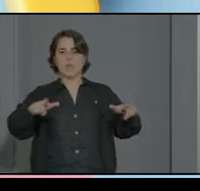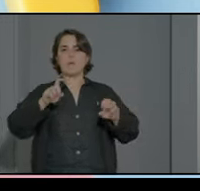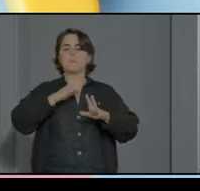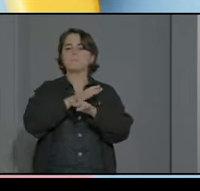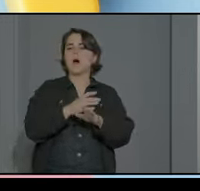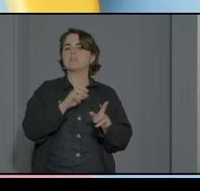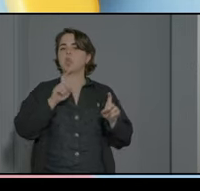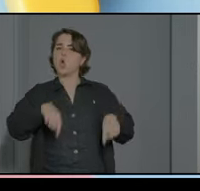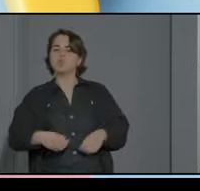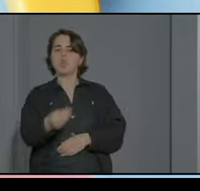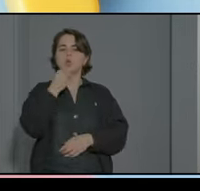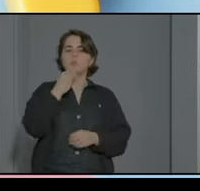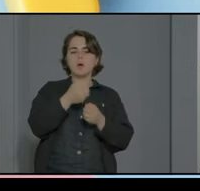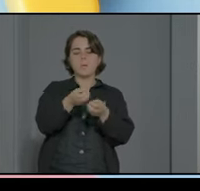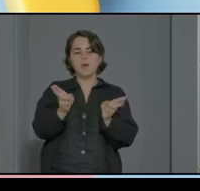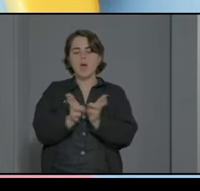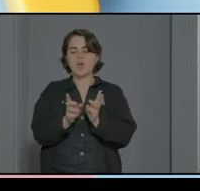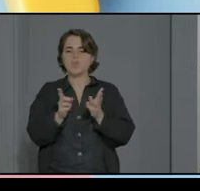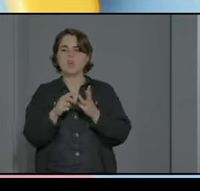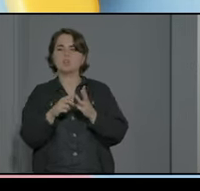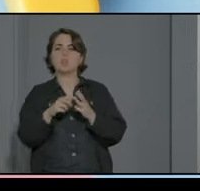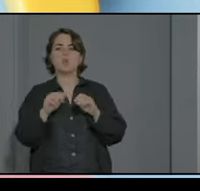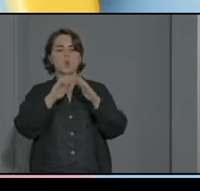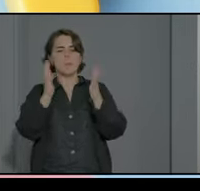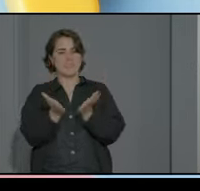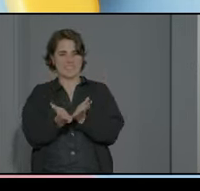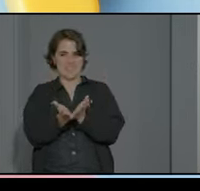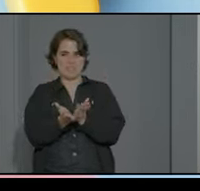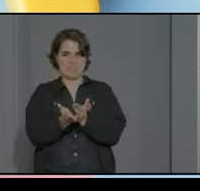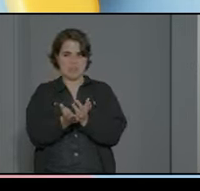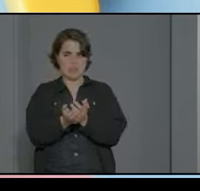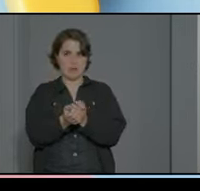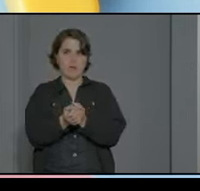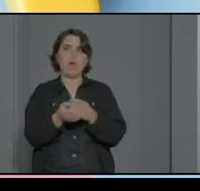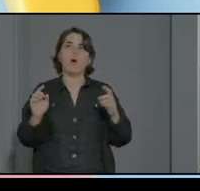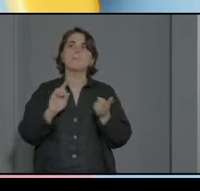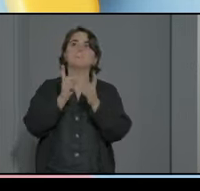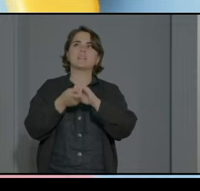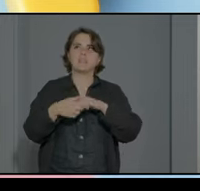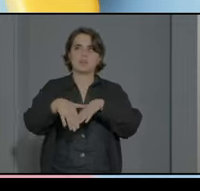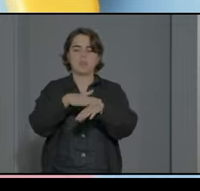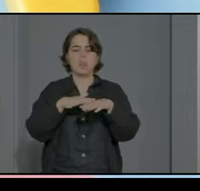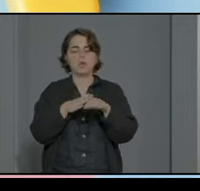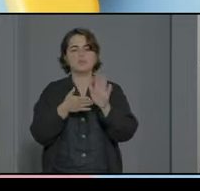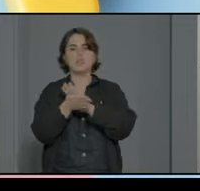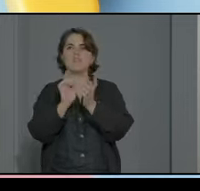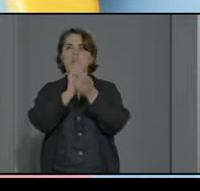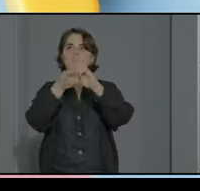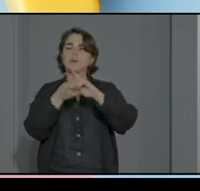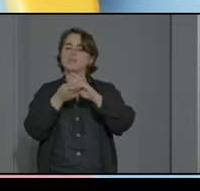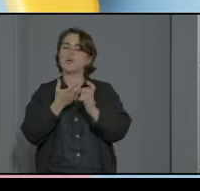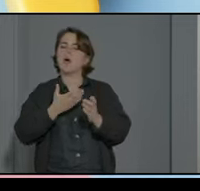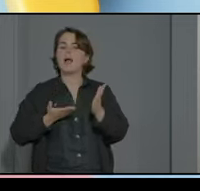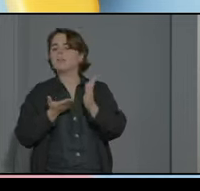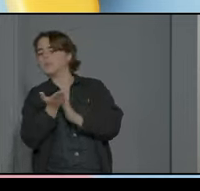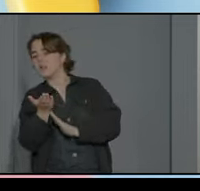comedor en piscina y en inversas las inversas es la posibilidad que ofrecemos al grupo